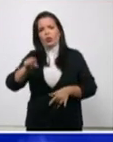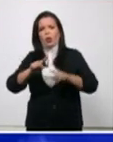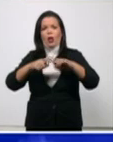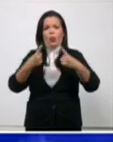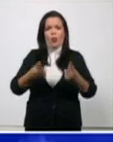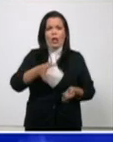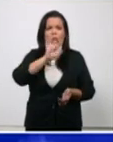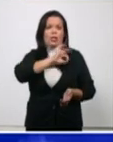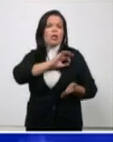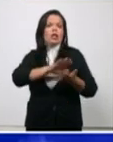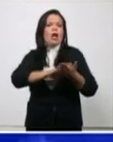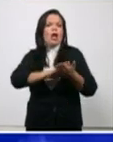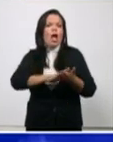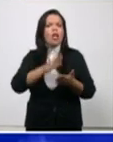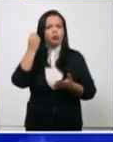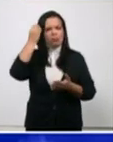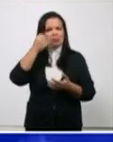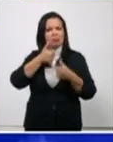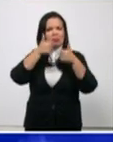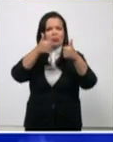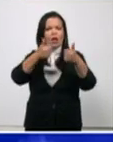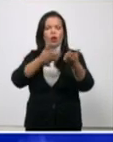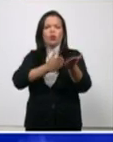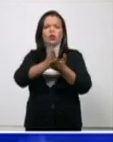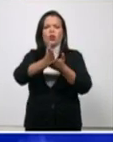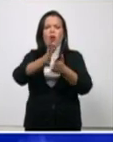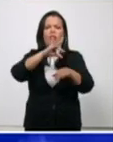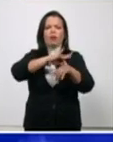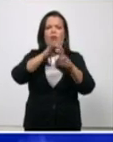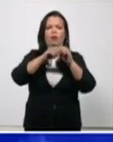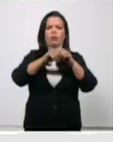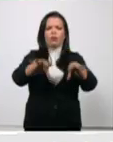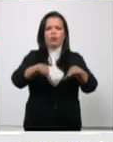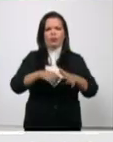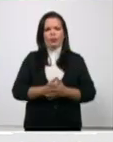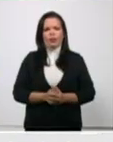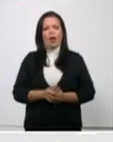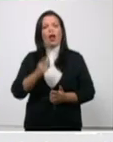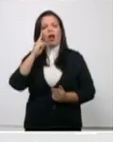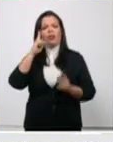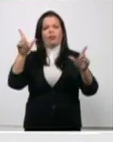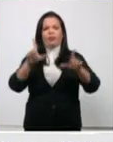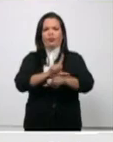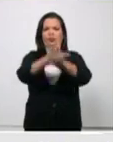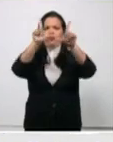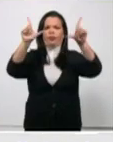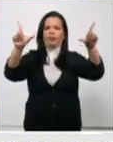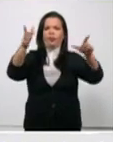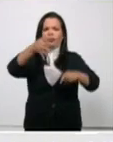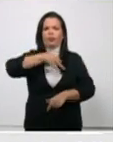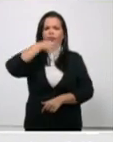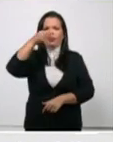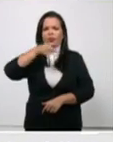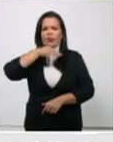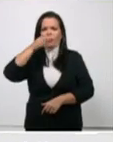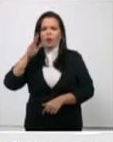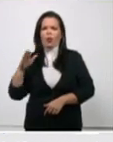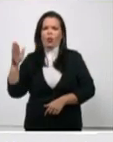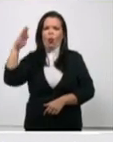transmite finalmente finalmente vamos al gráfico donde se recoge la curva de la tasa de incidencia